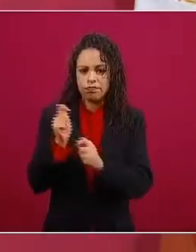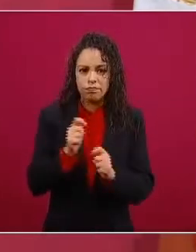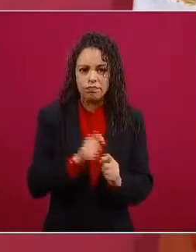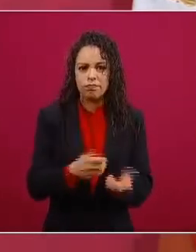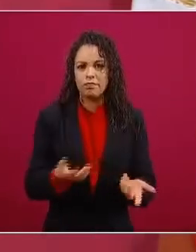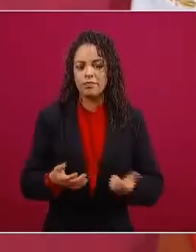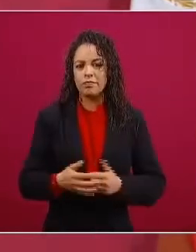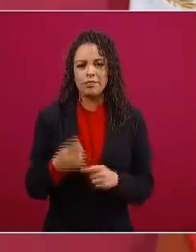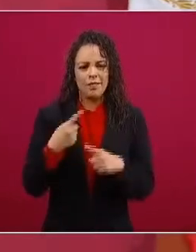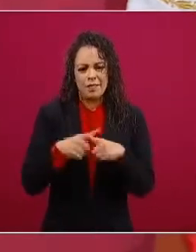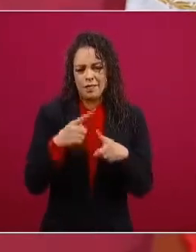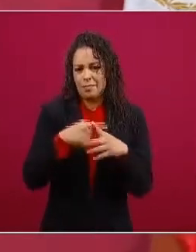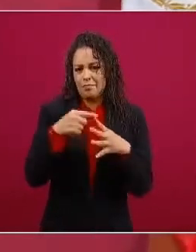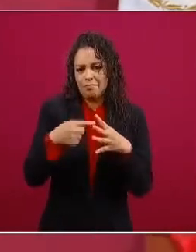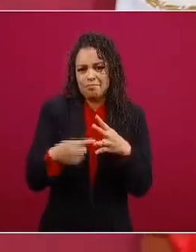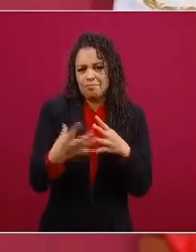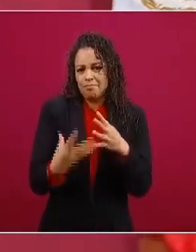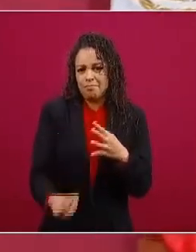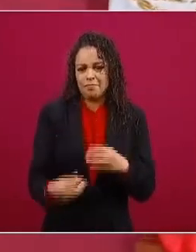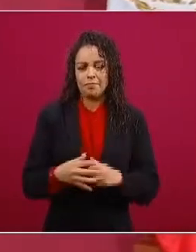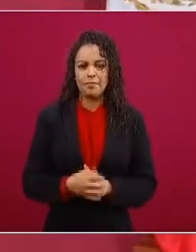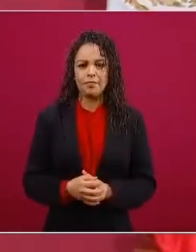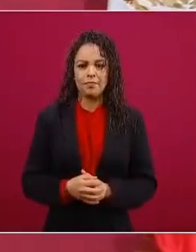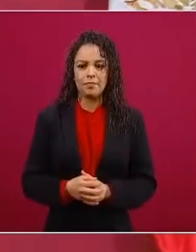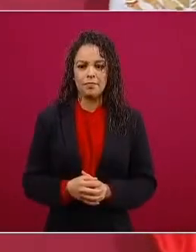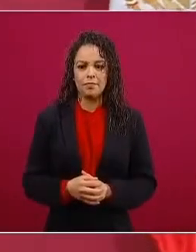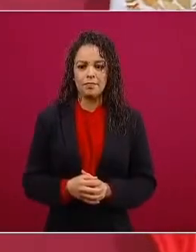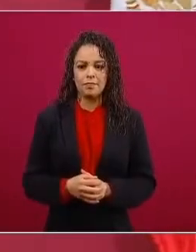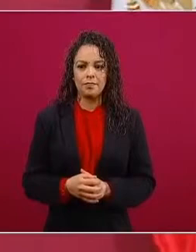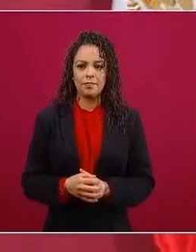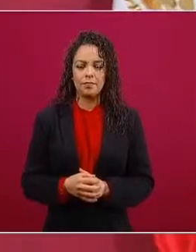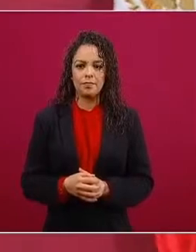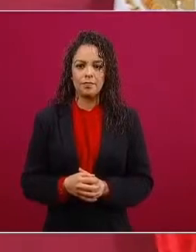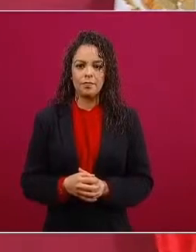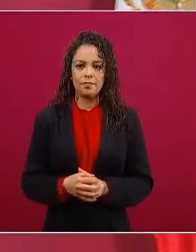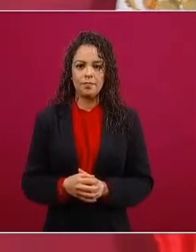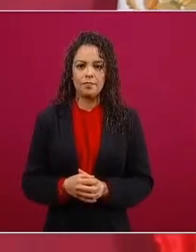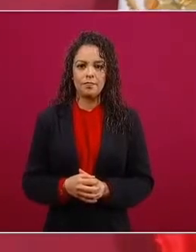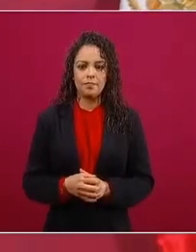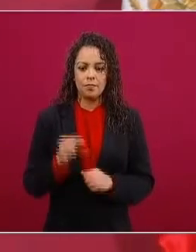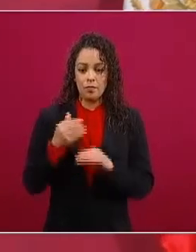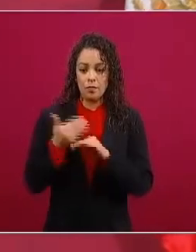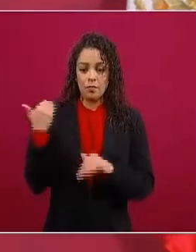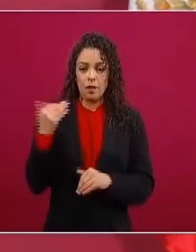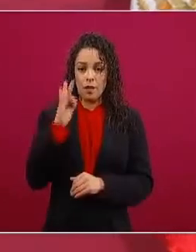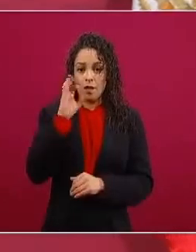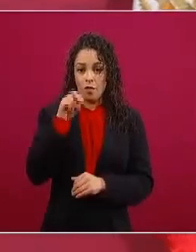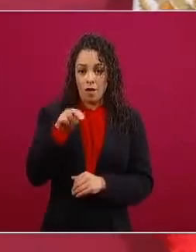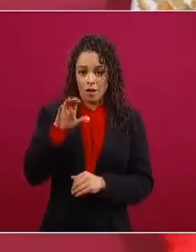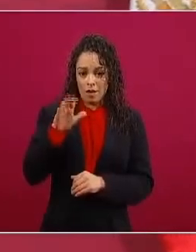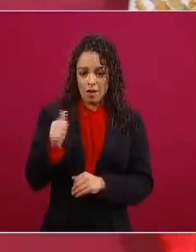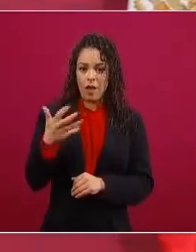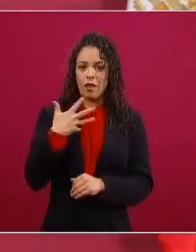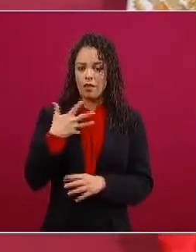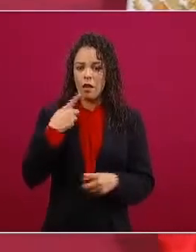ahora con lo del fonca hubo un debate este